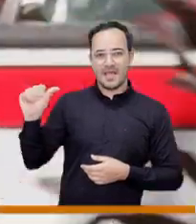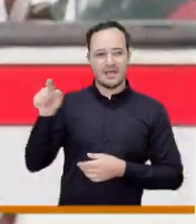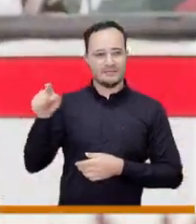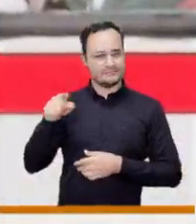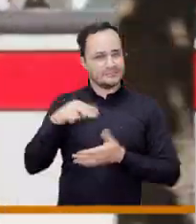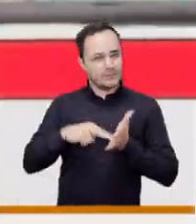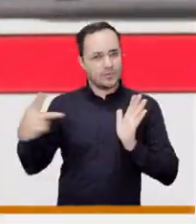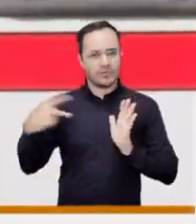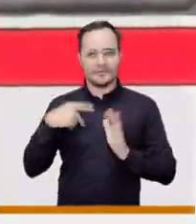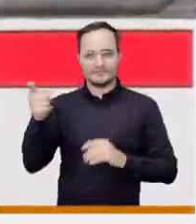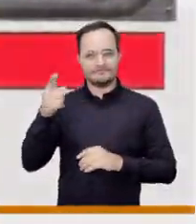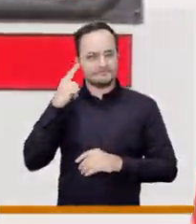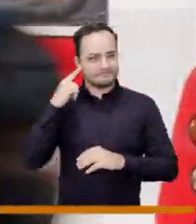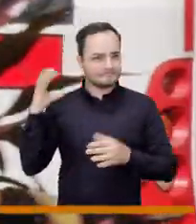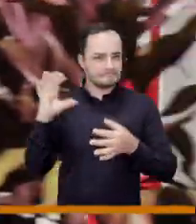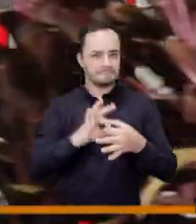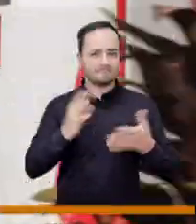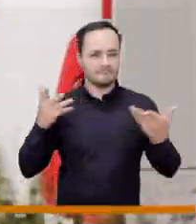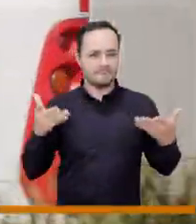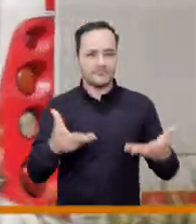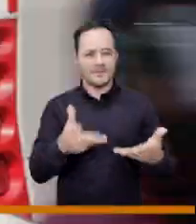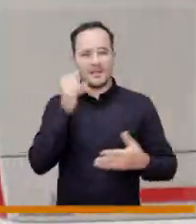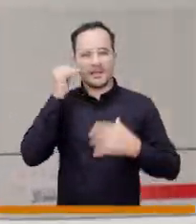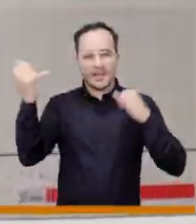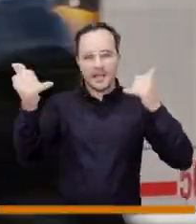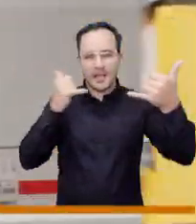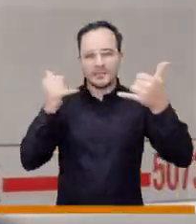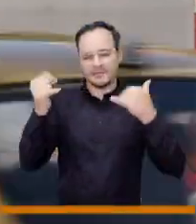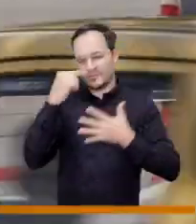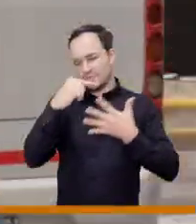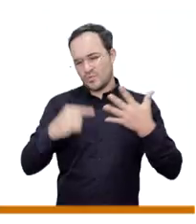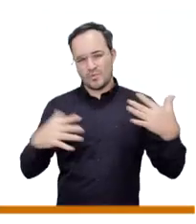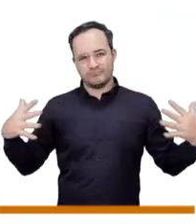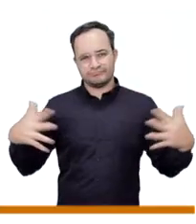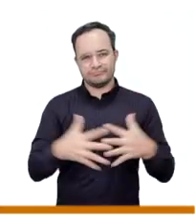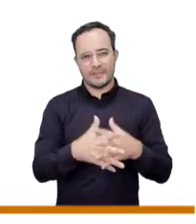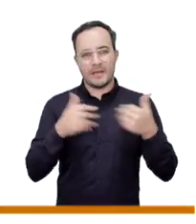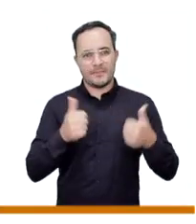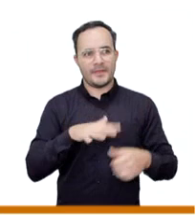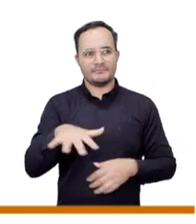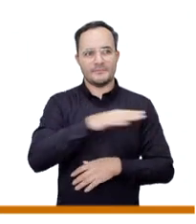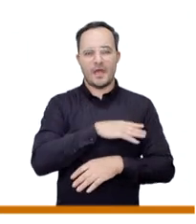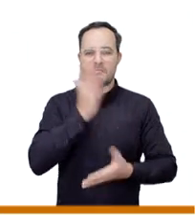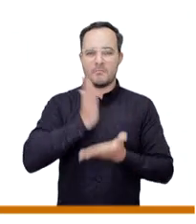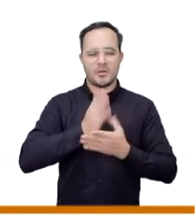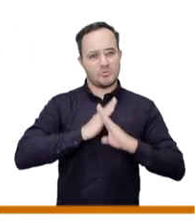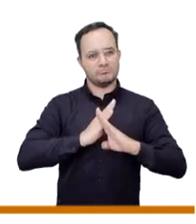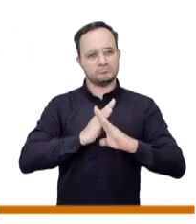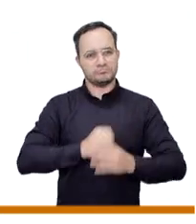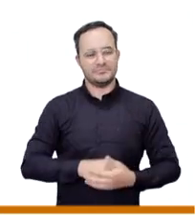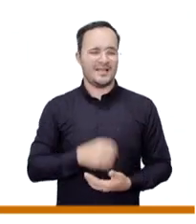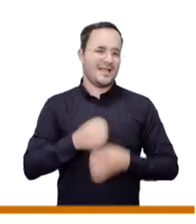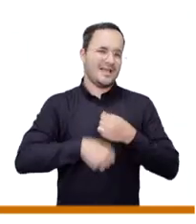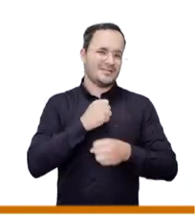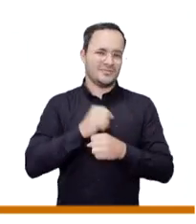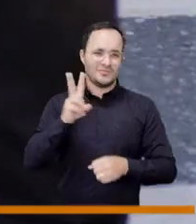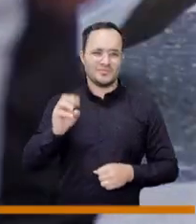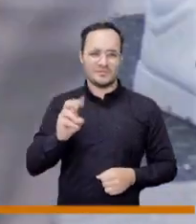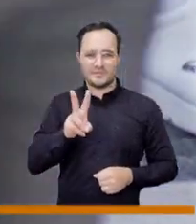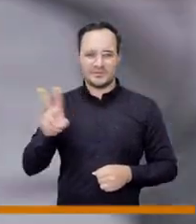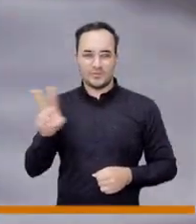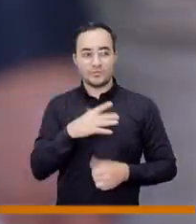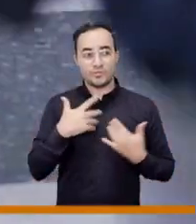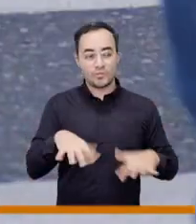artificial en las cámaras y todo lo que se puede complementar puede prevenir lo que ha venido sucediendo en la ciudad y es que en el 2022